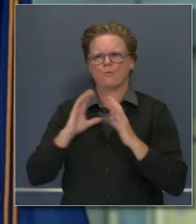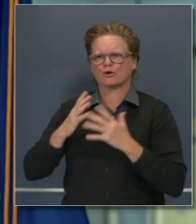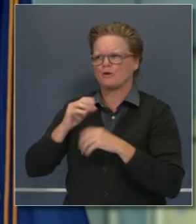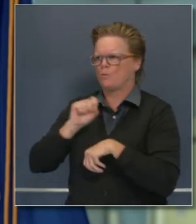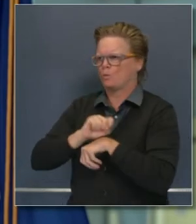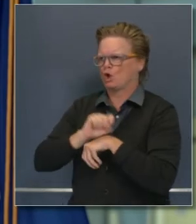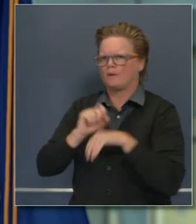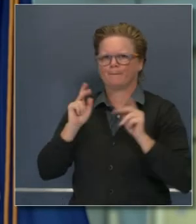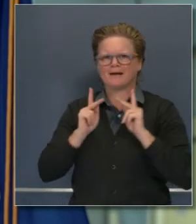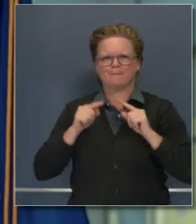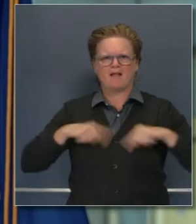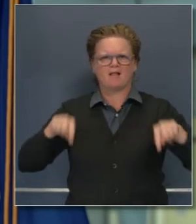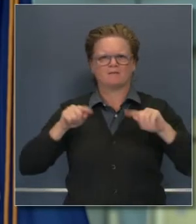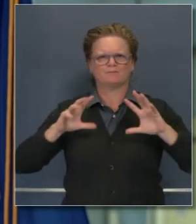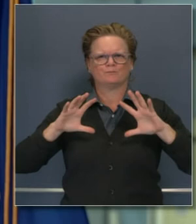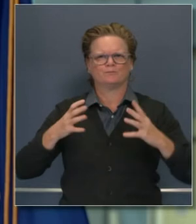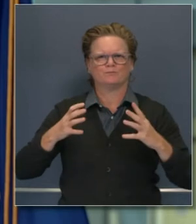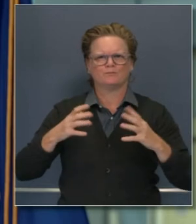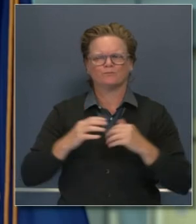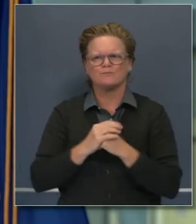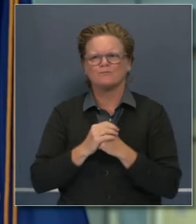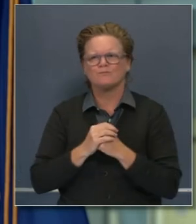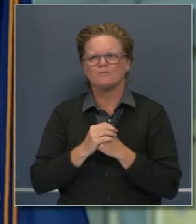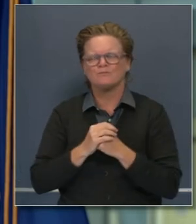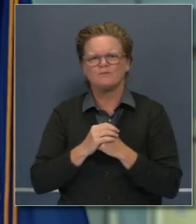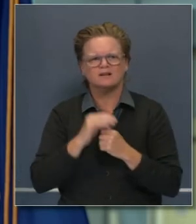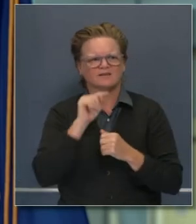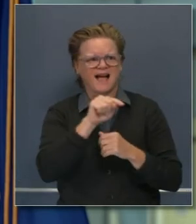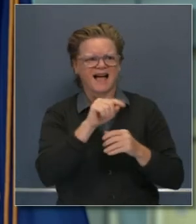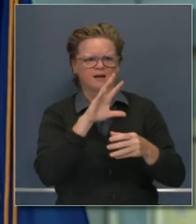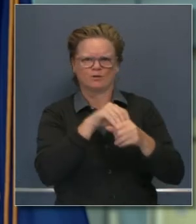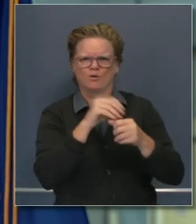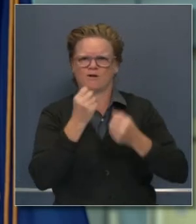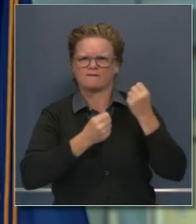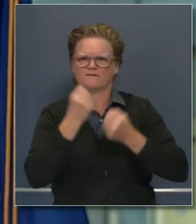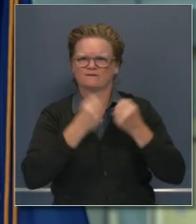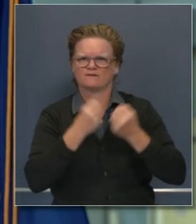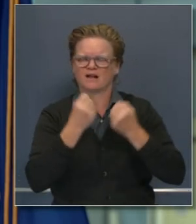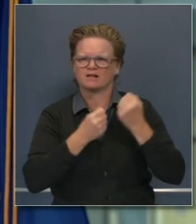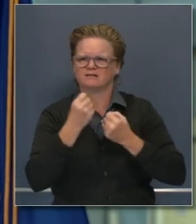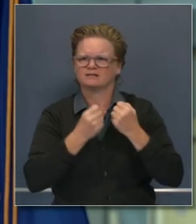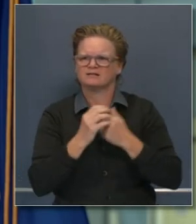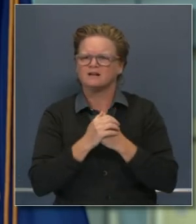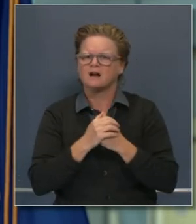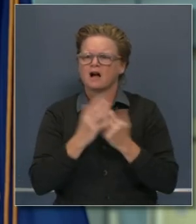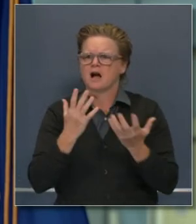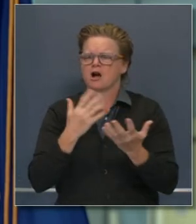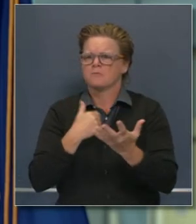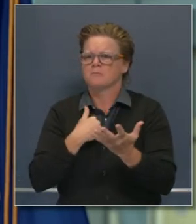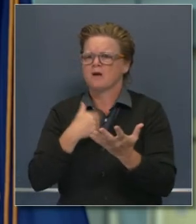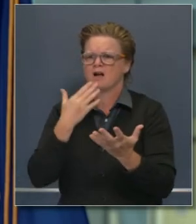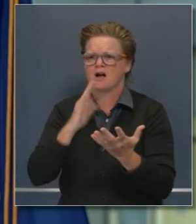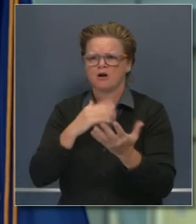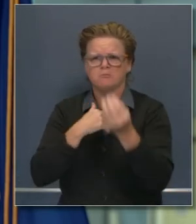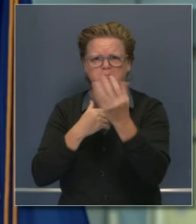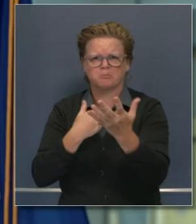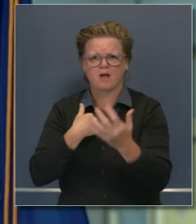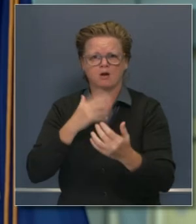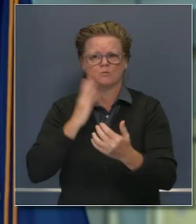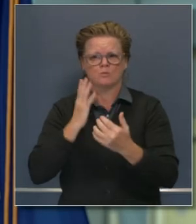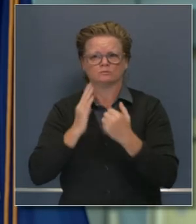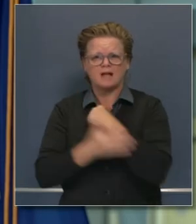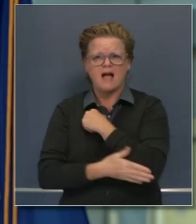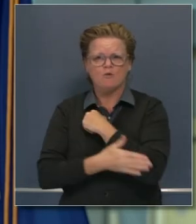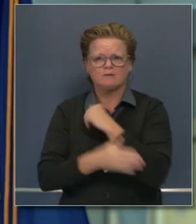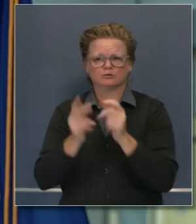avanzar estos esfuerzos sobre vehículos eléctricos. Tal vez no esté usted familiarizado, pero estoy muy orgulloso con el trabajo que hice como supervisor